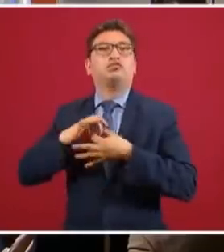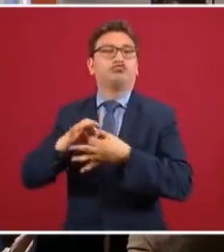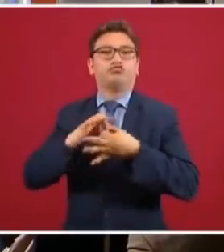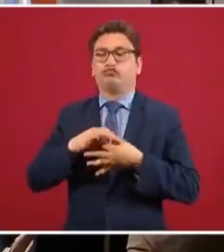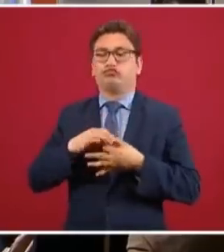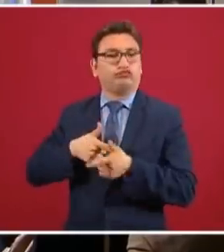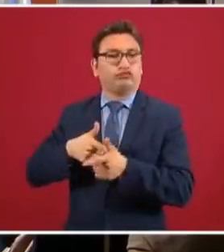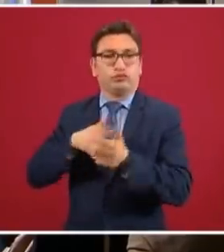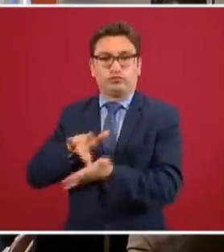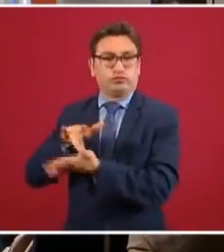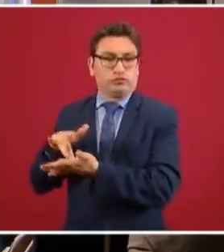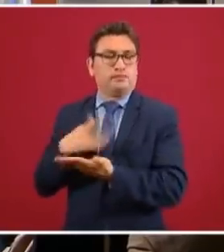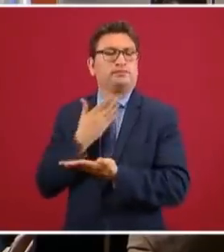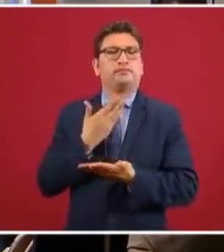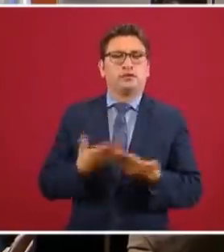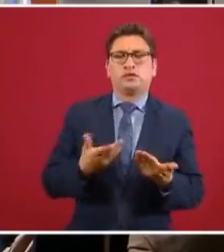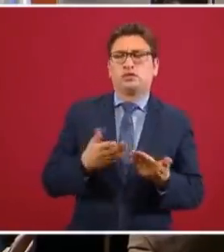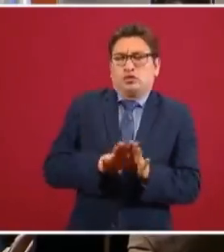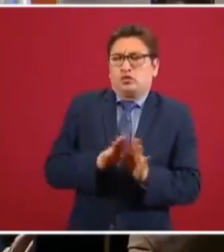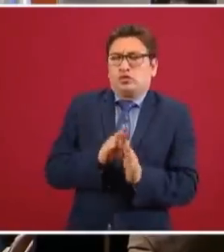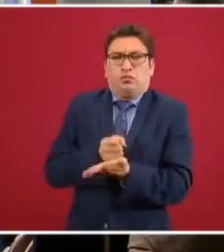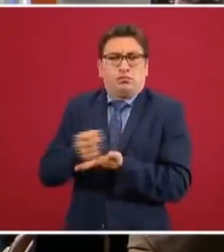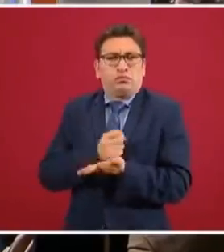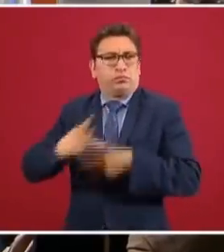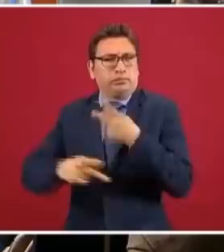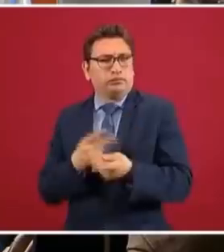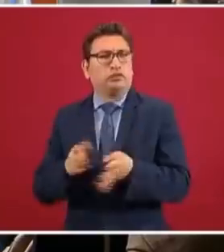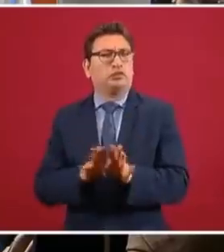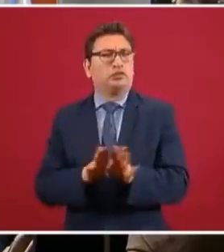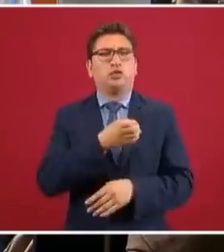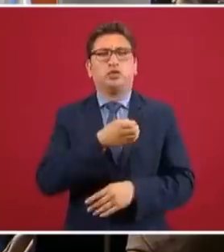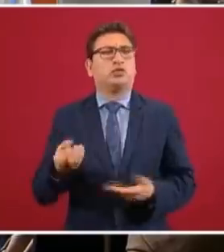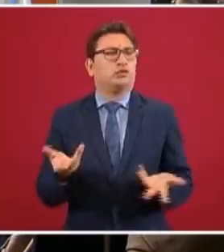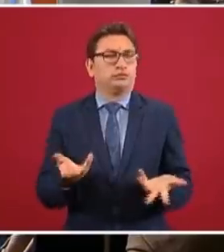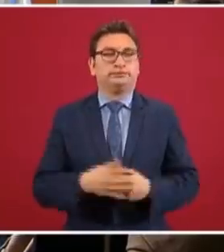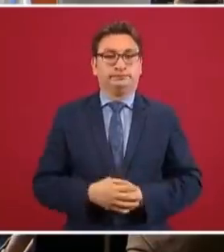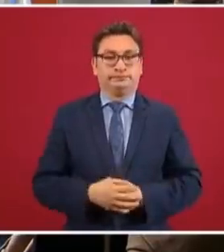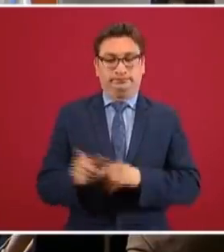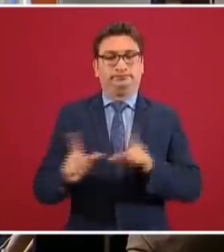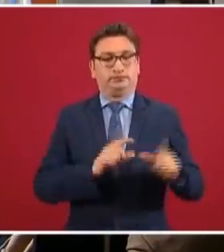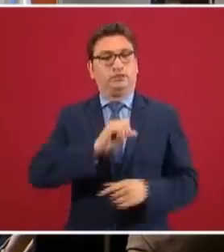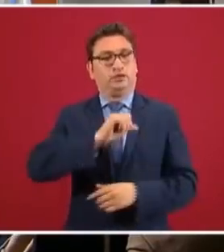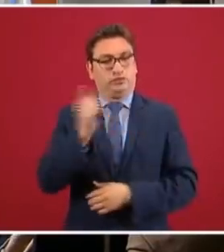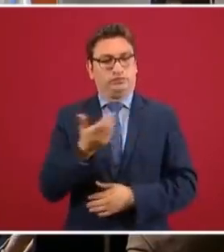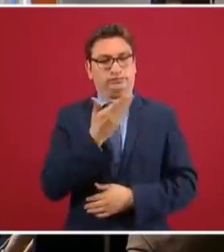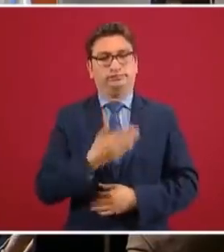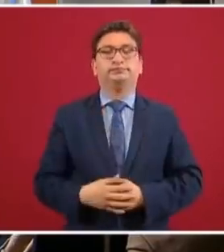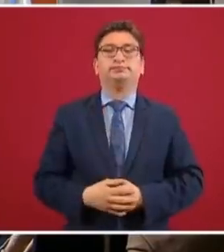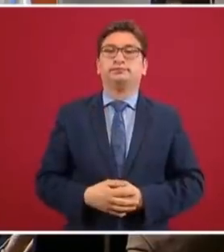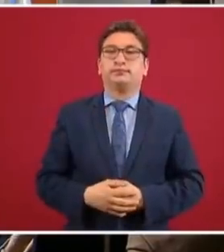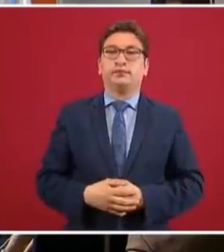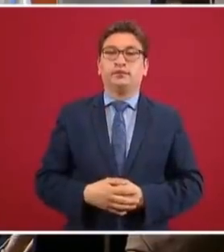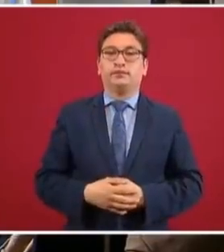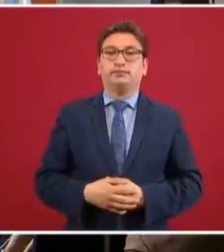Ahora, ¿cómo va a funcionar? ¿Cómo va a operar estos créditos? Y pueden pasar a la siguiente. A